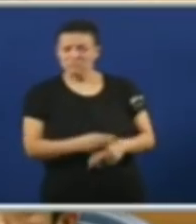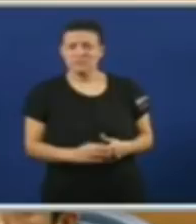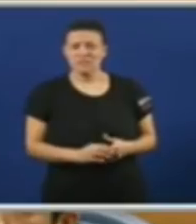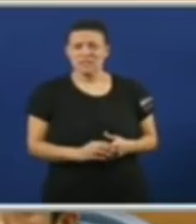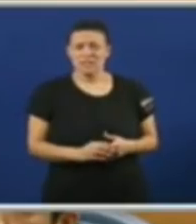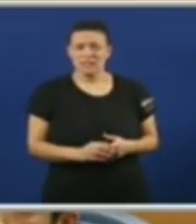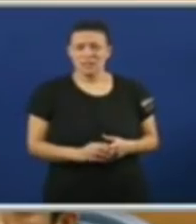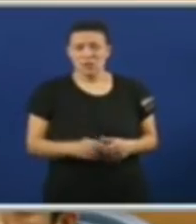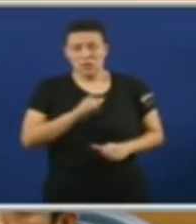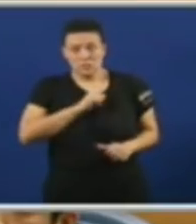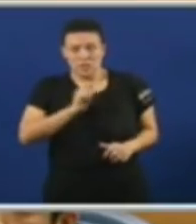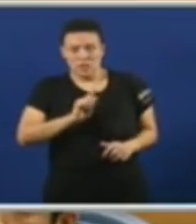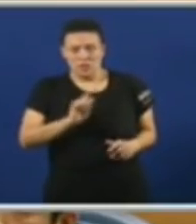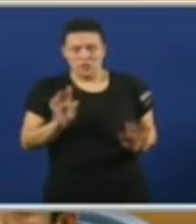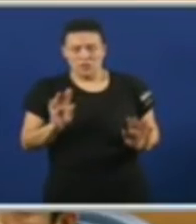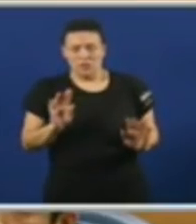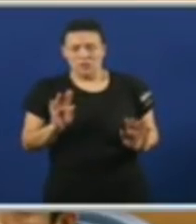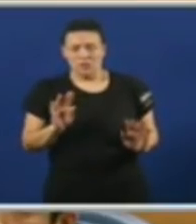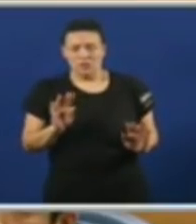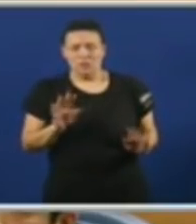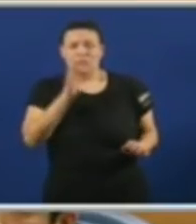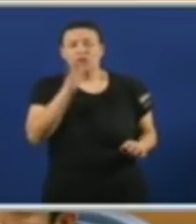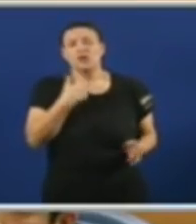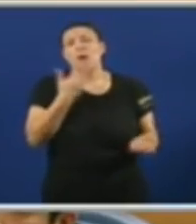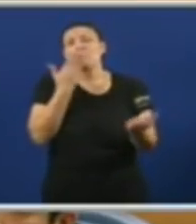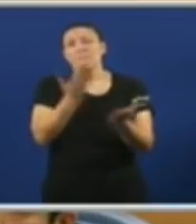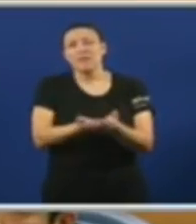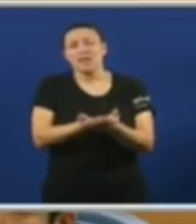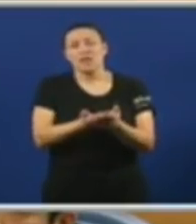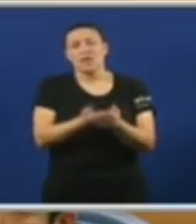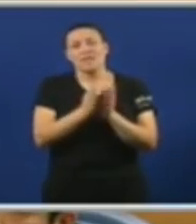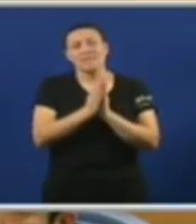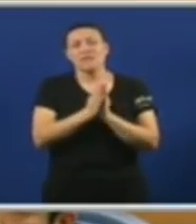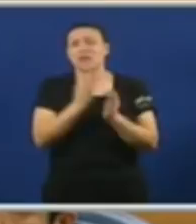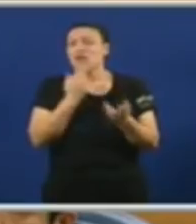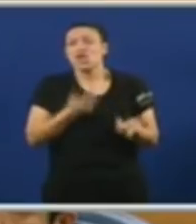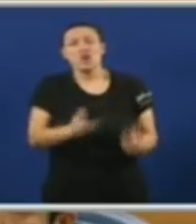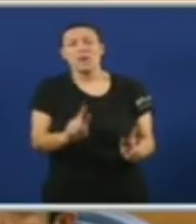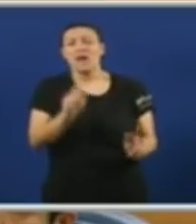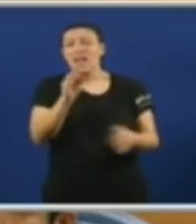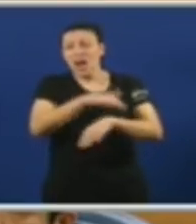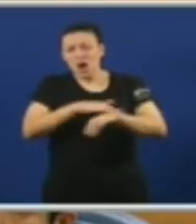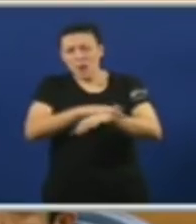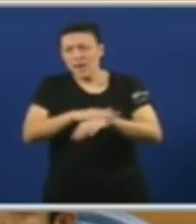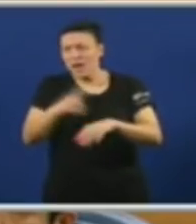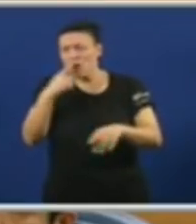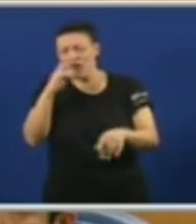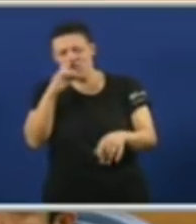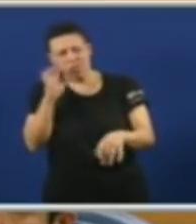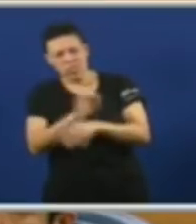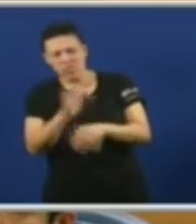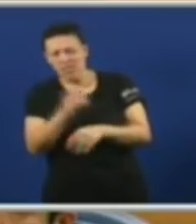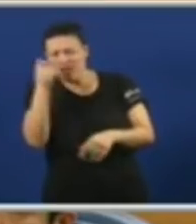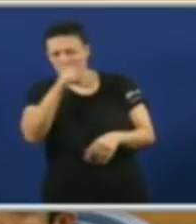Eu agardo que non, señor Feijón E por eso lle pido que non permita Que o Estado lle siga tomando pelo Os